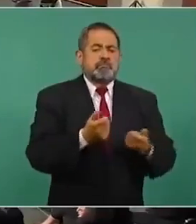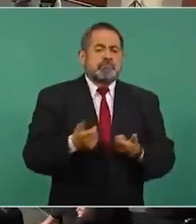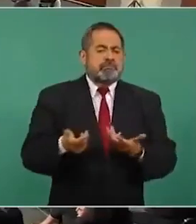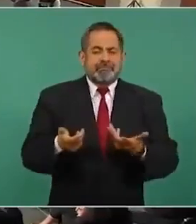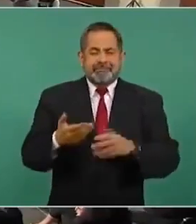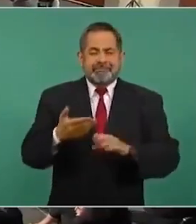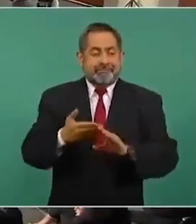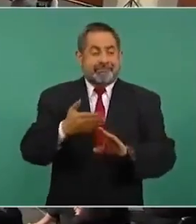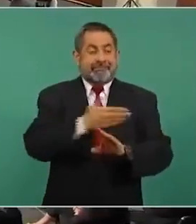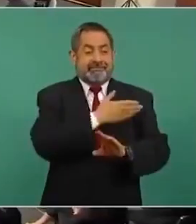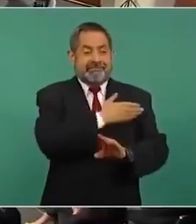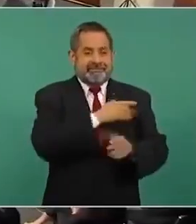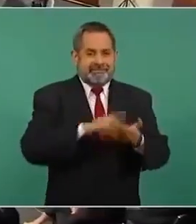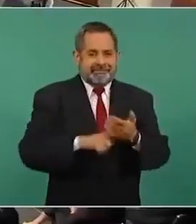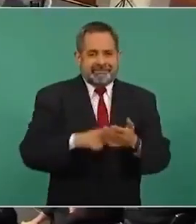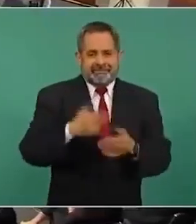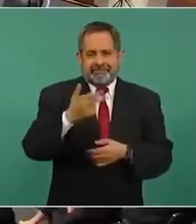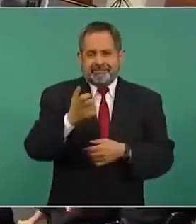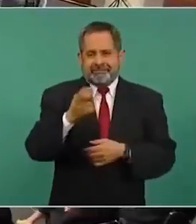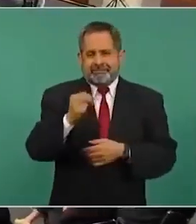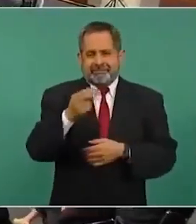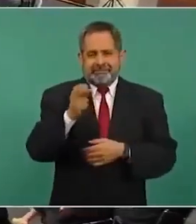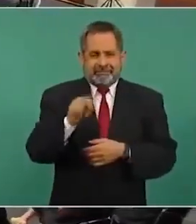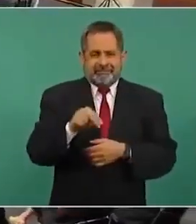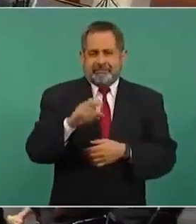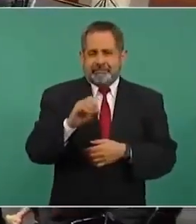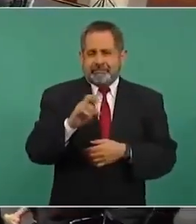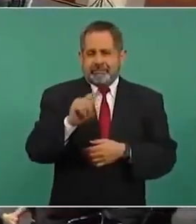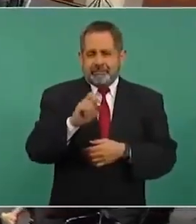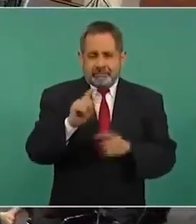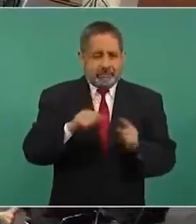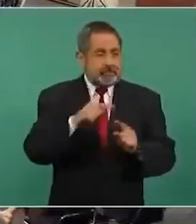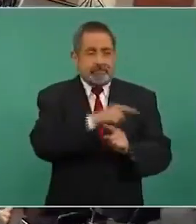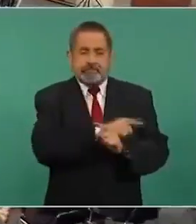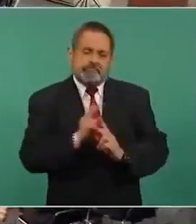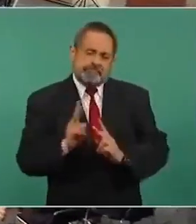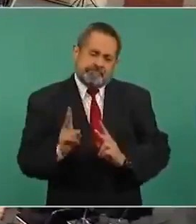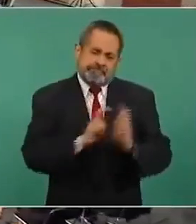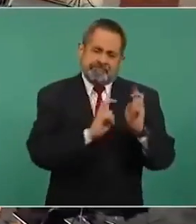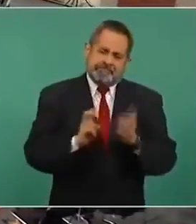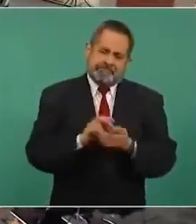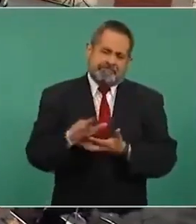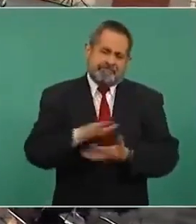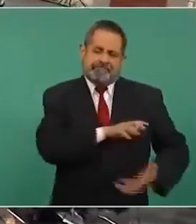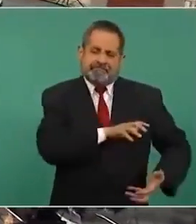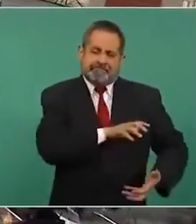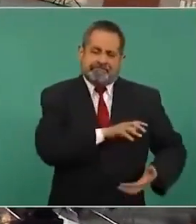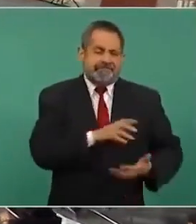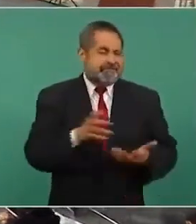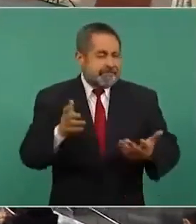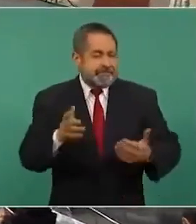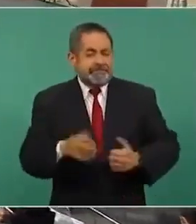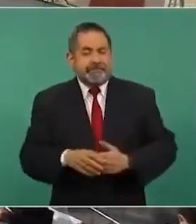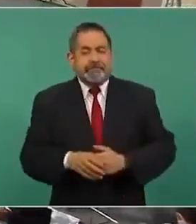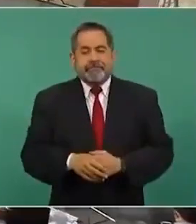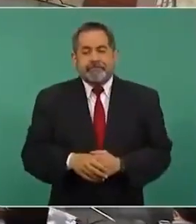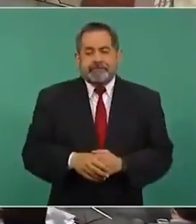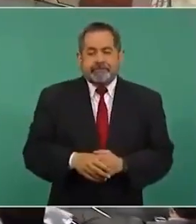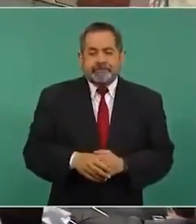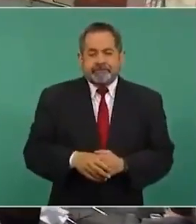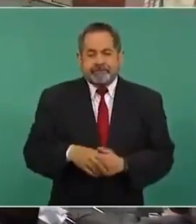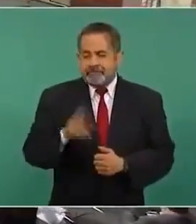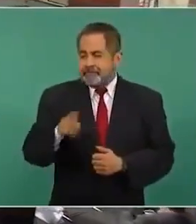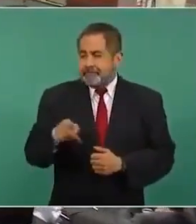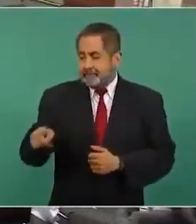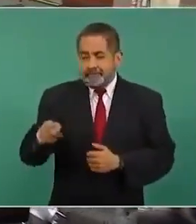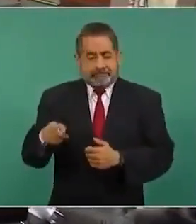porque Cortés se había quedado en alguna parte y ya era